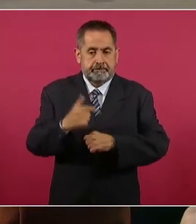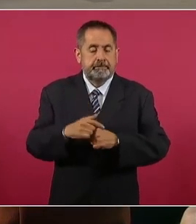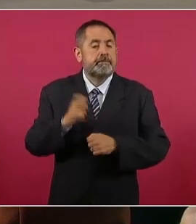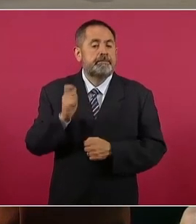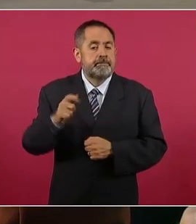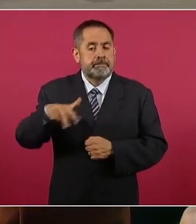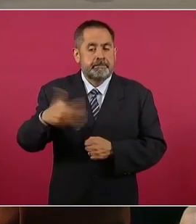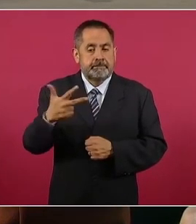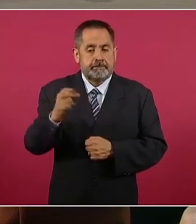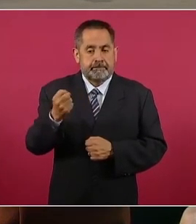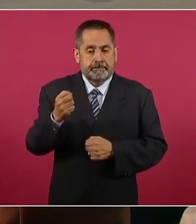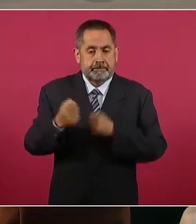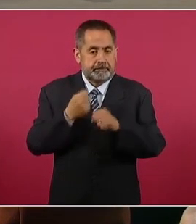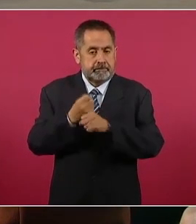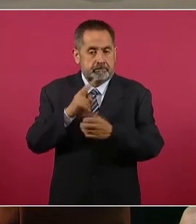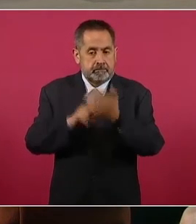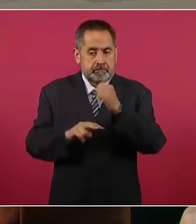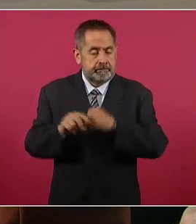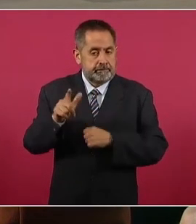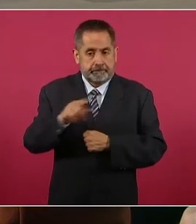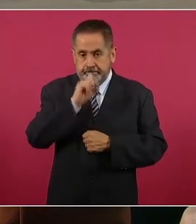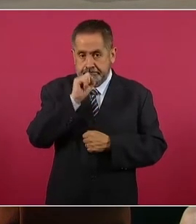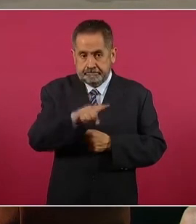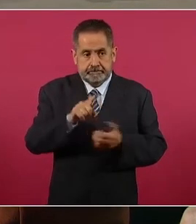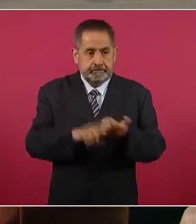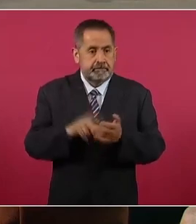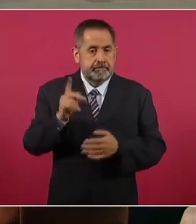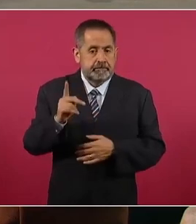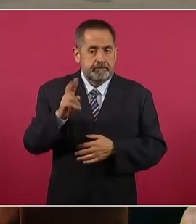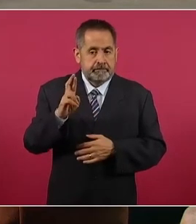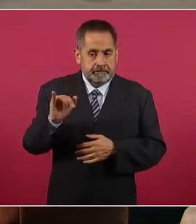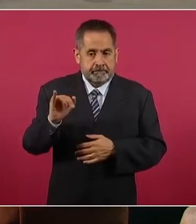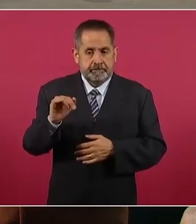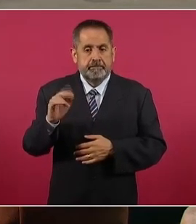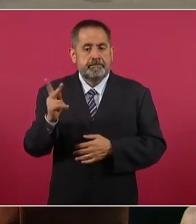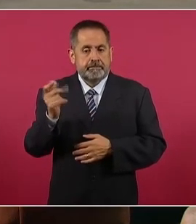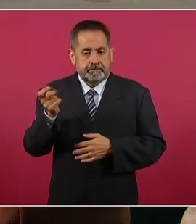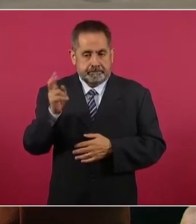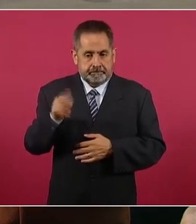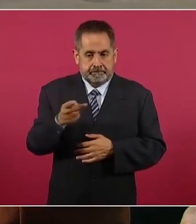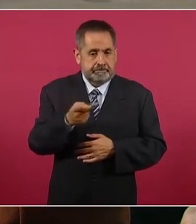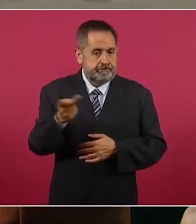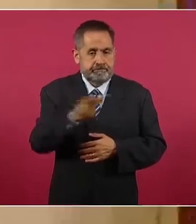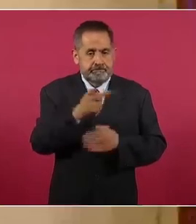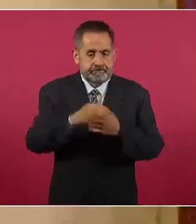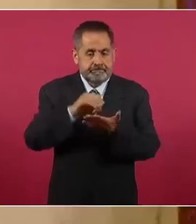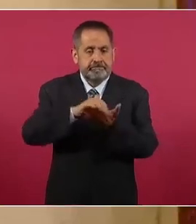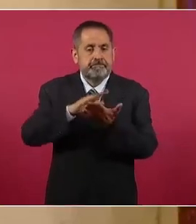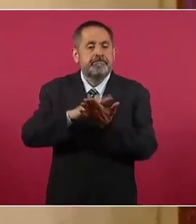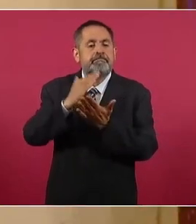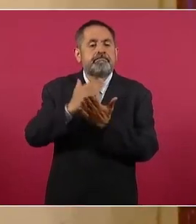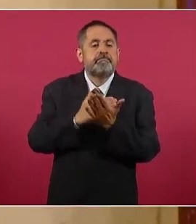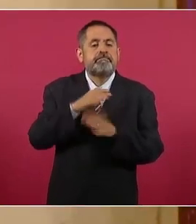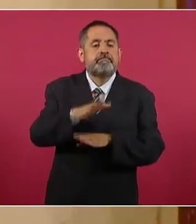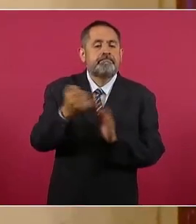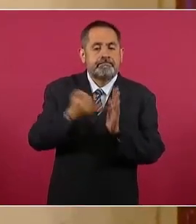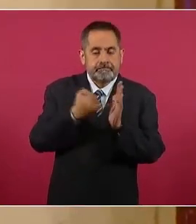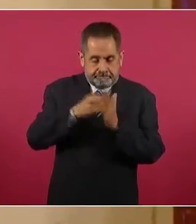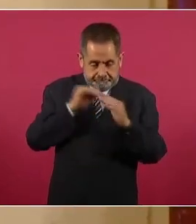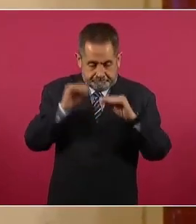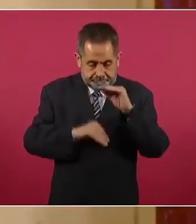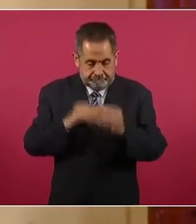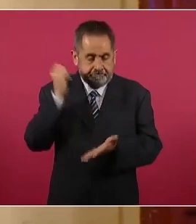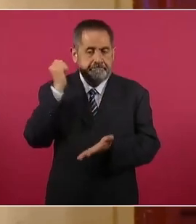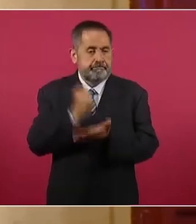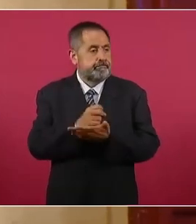de 2007, los mismos legisladores del PRI y del PAN aprobaron un paquete fiscal que incluyó la